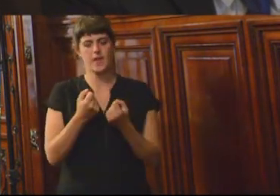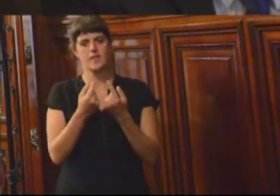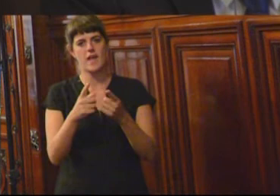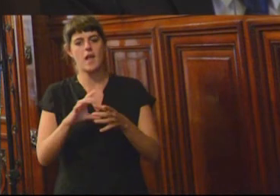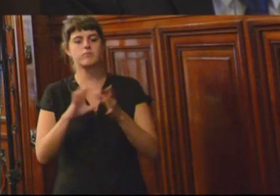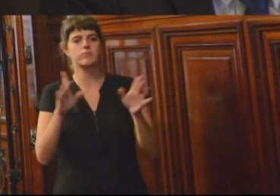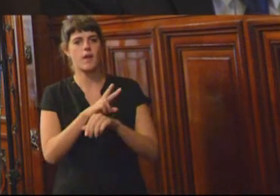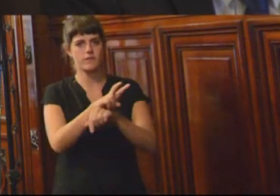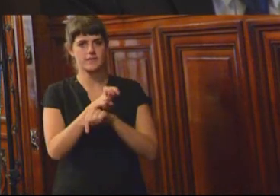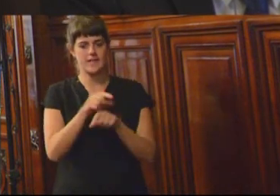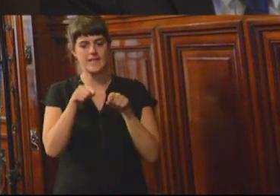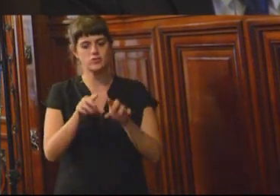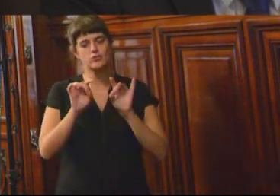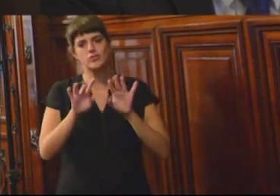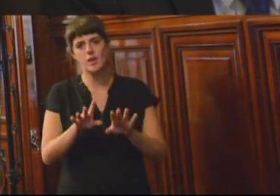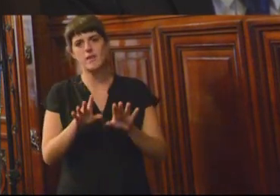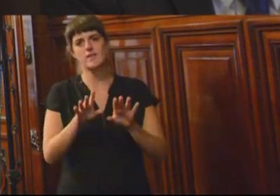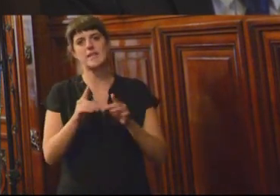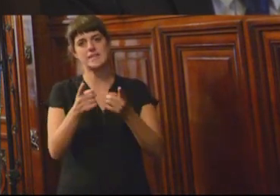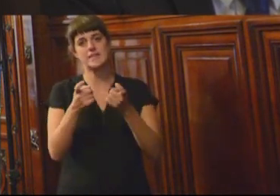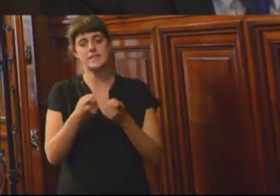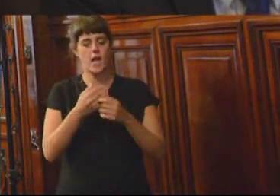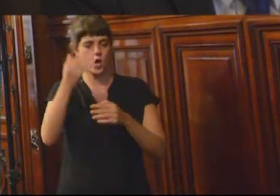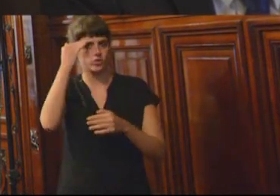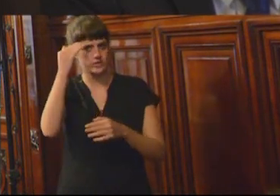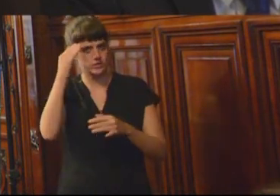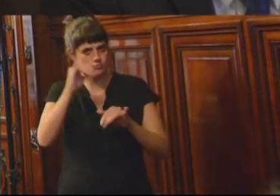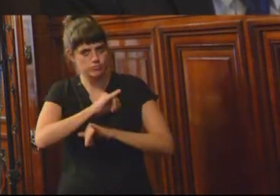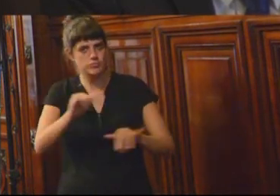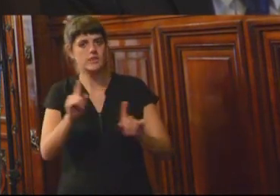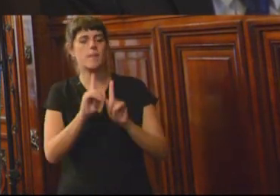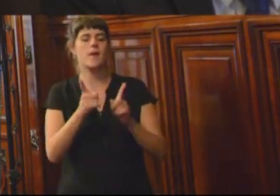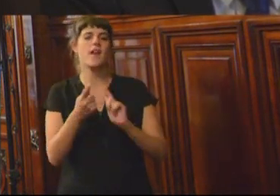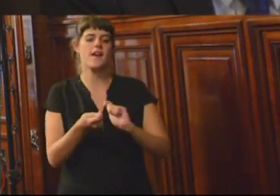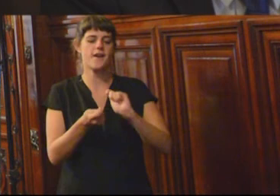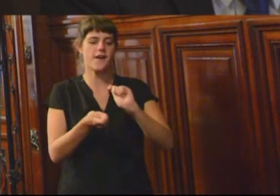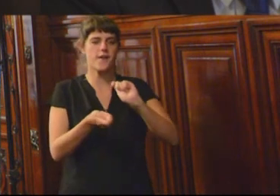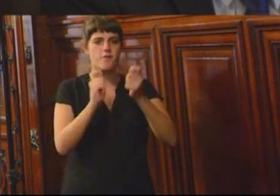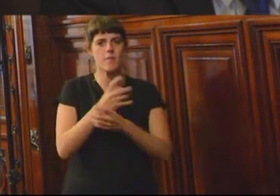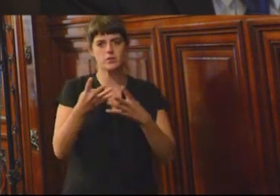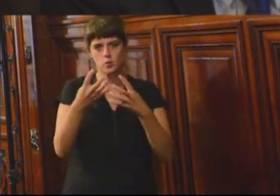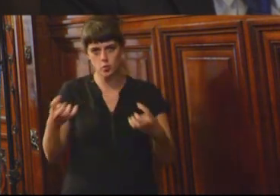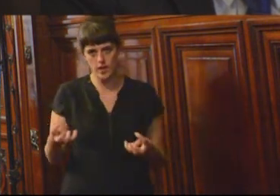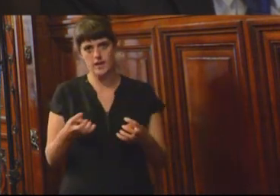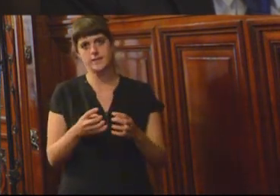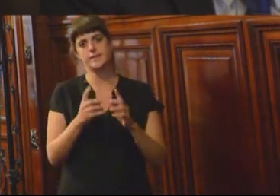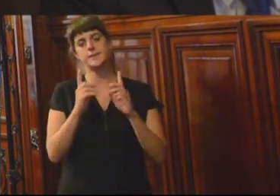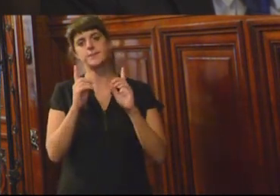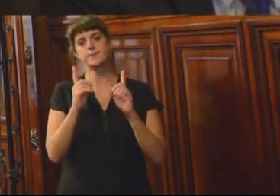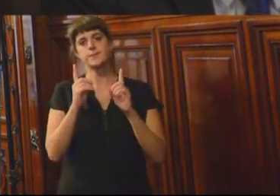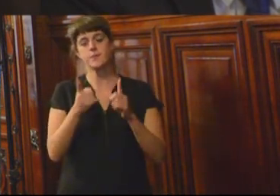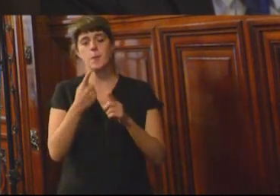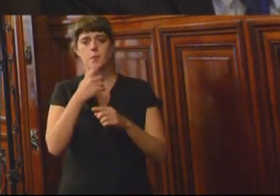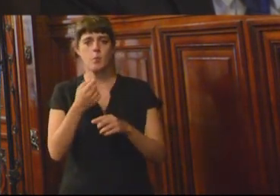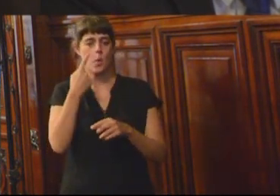solamente se realiza con reformas, generalmente una concientización y reformas estructurales, imponer causales objetivas en la prisión